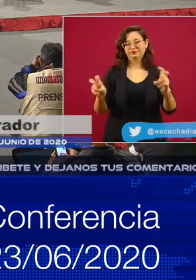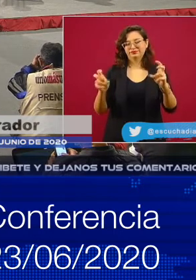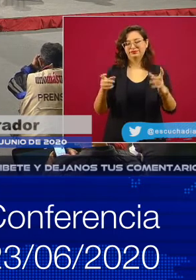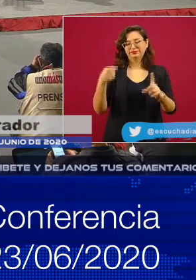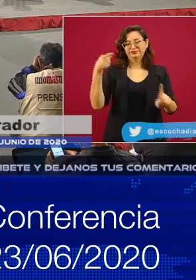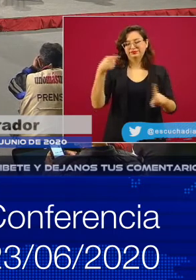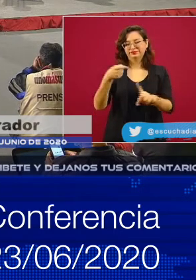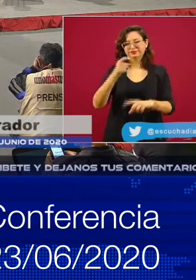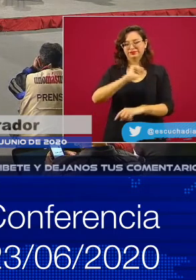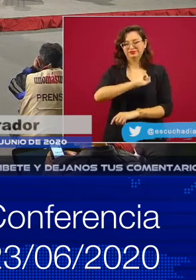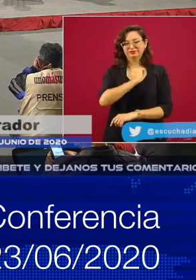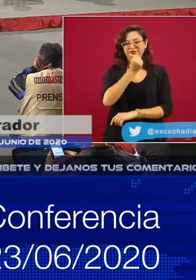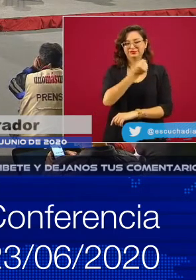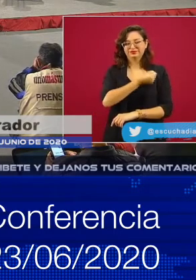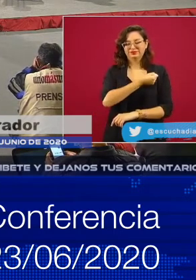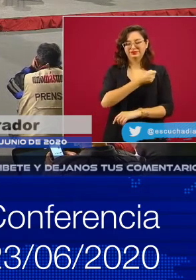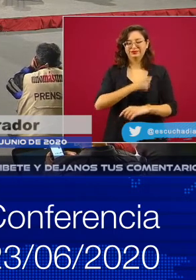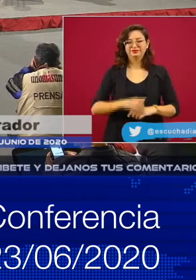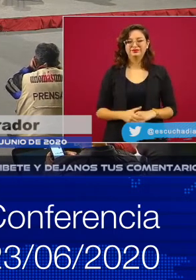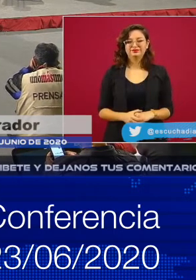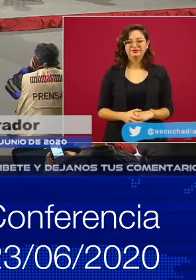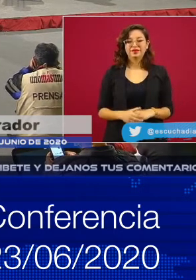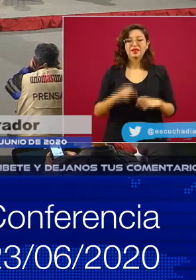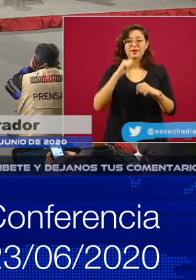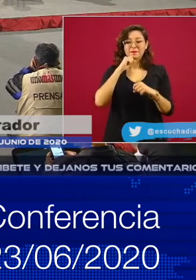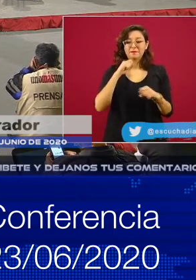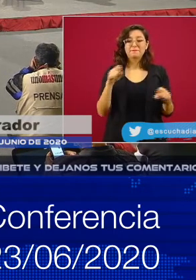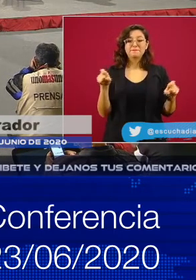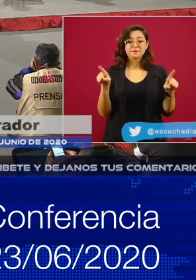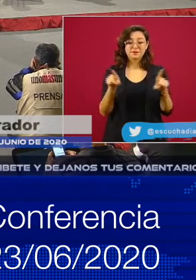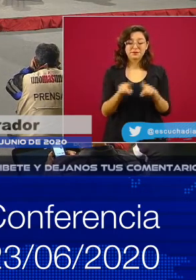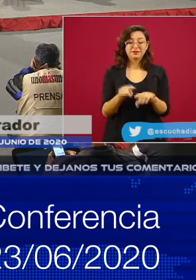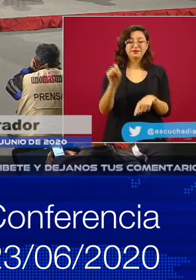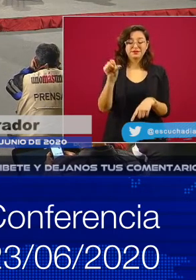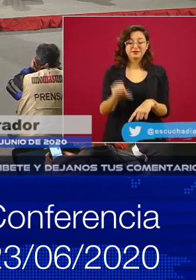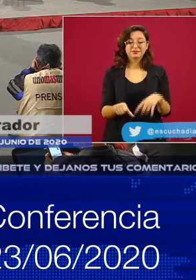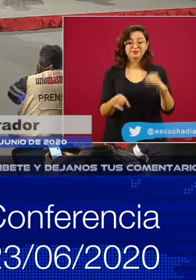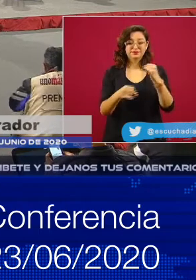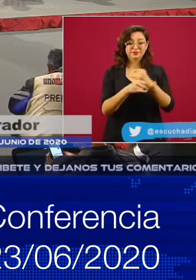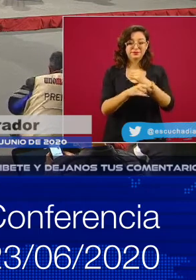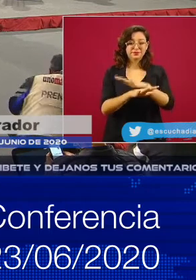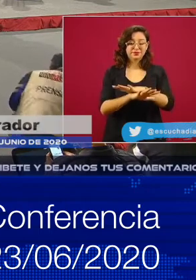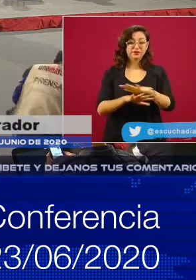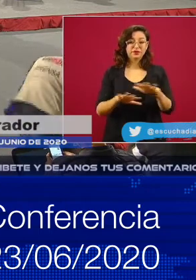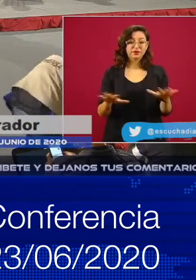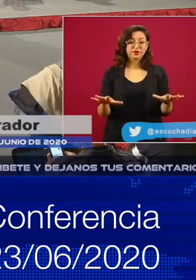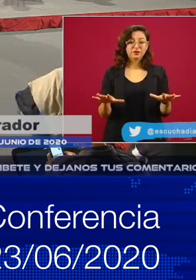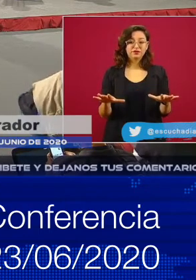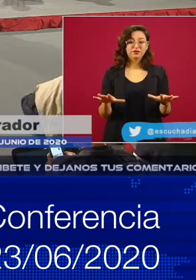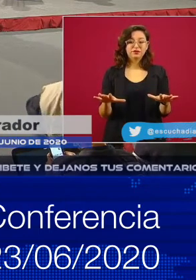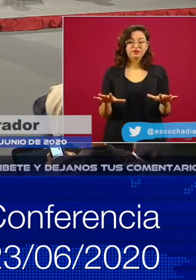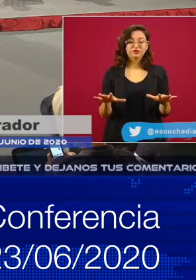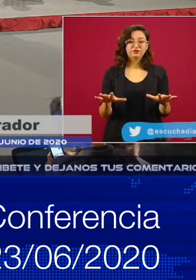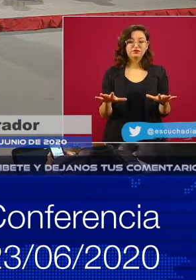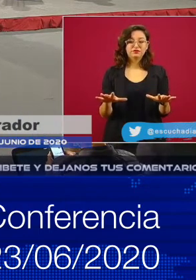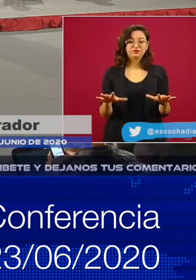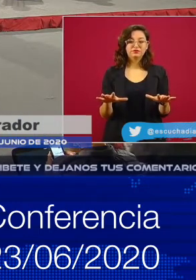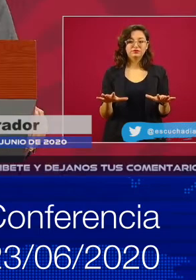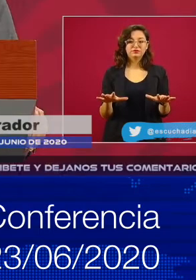y al mismo tiempo vamos a informar sobre